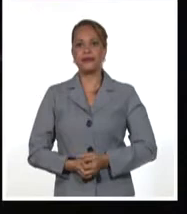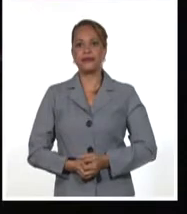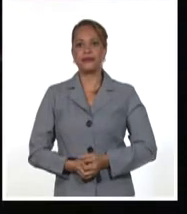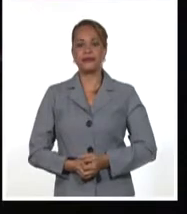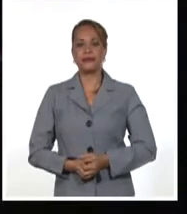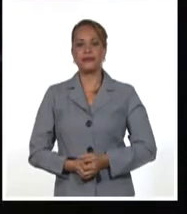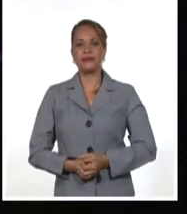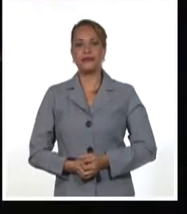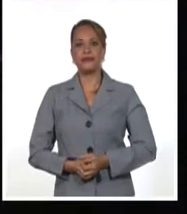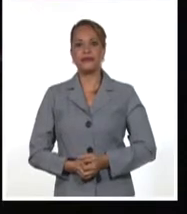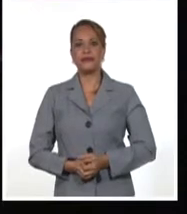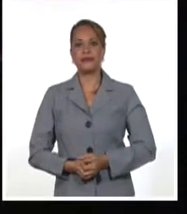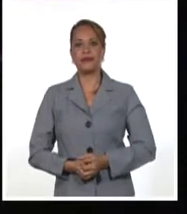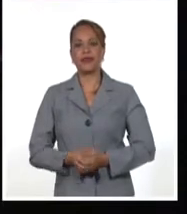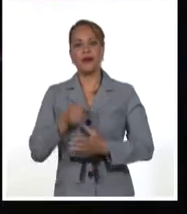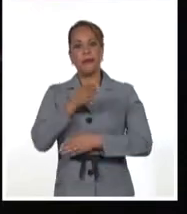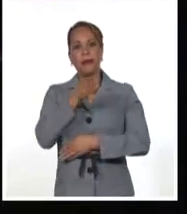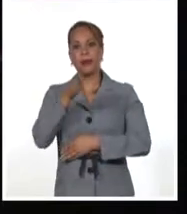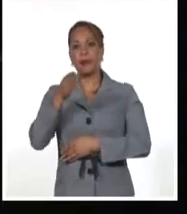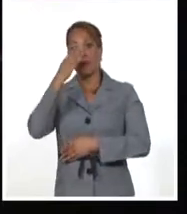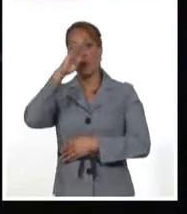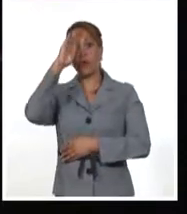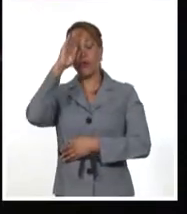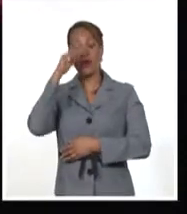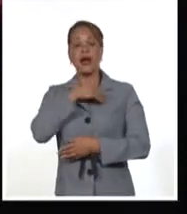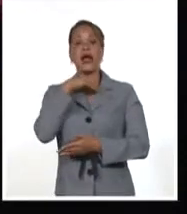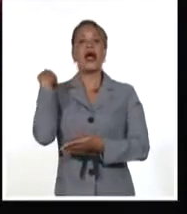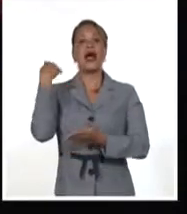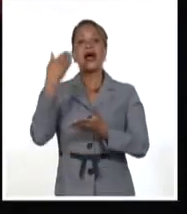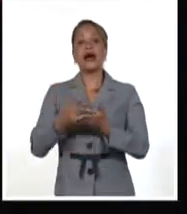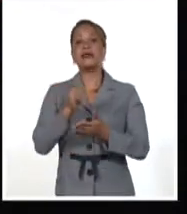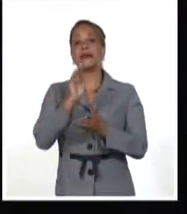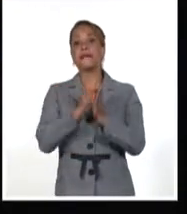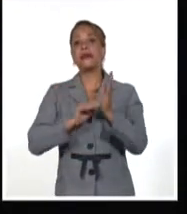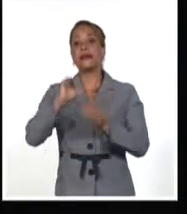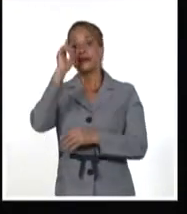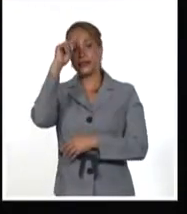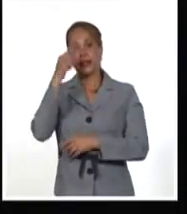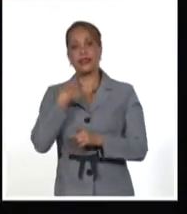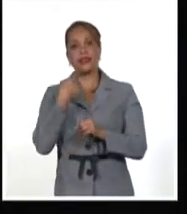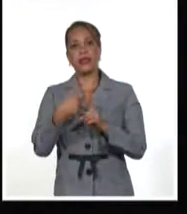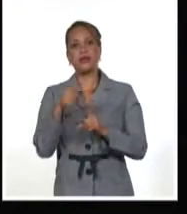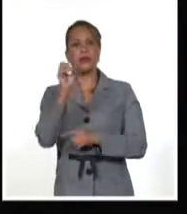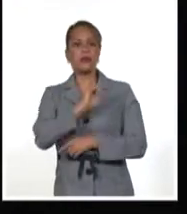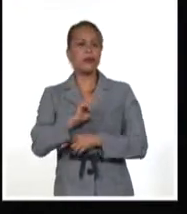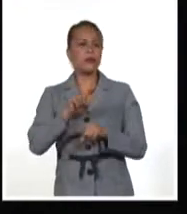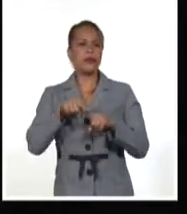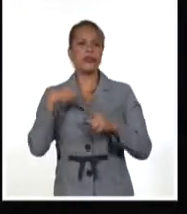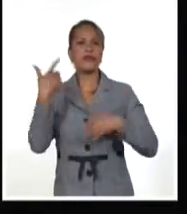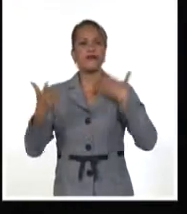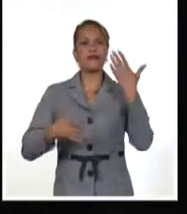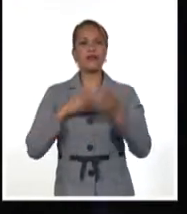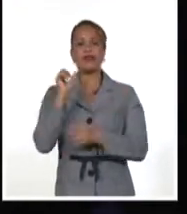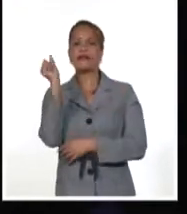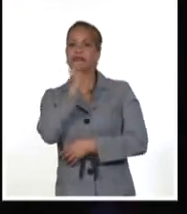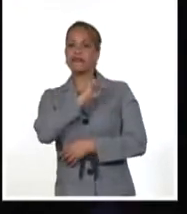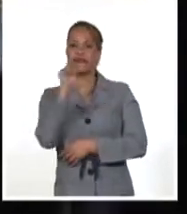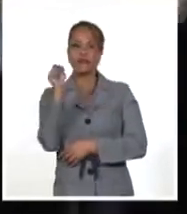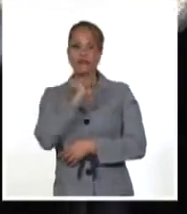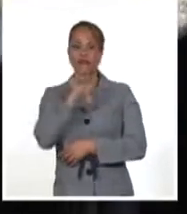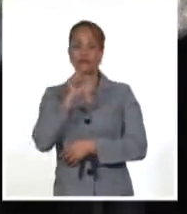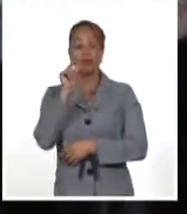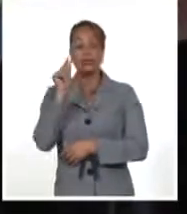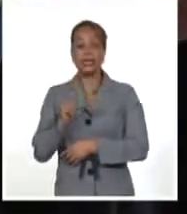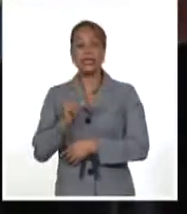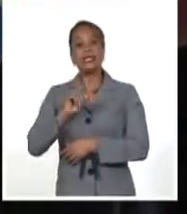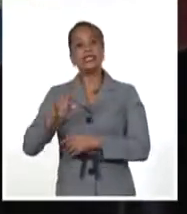El periplo por Cuba se extenderá hasta el mes de septiembre y constituye una excelente oportunidad para disfrutar de la música del cantautor cubano que